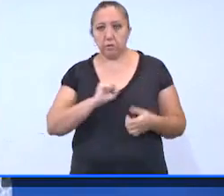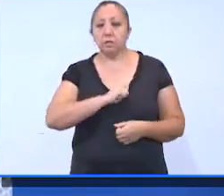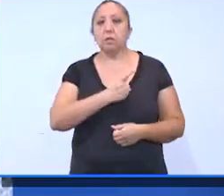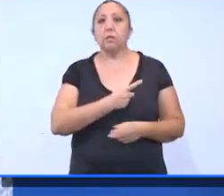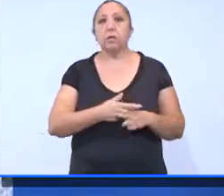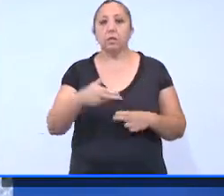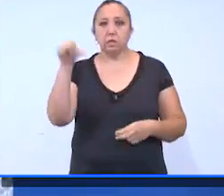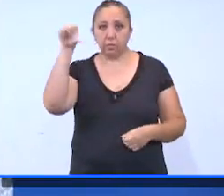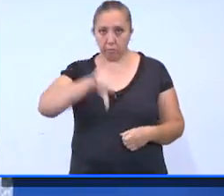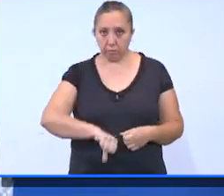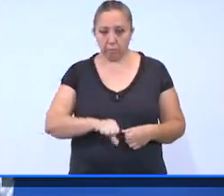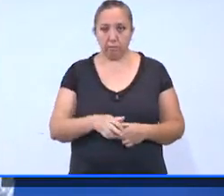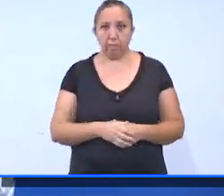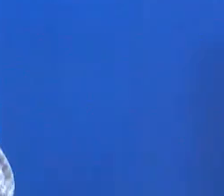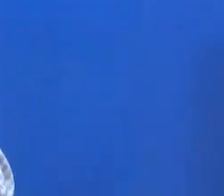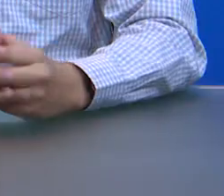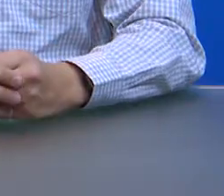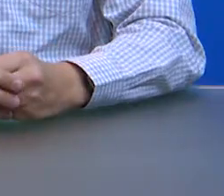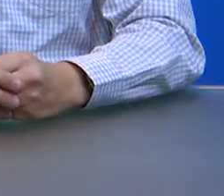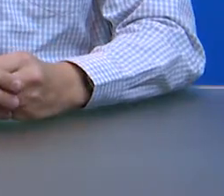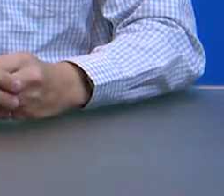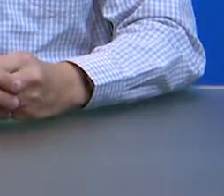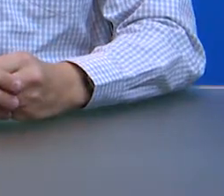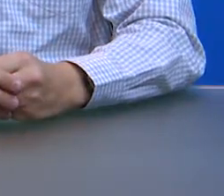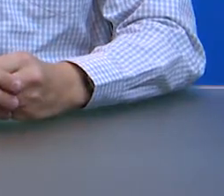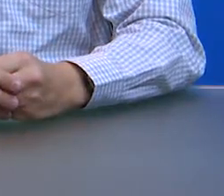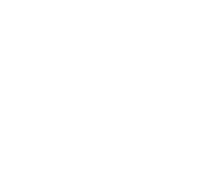hasta el día de hoy. Muchas gracias.